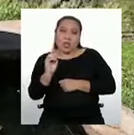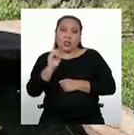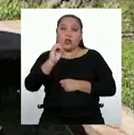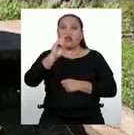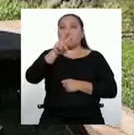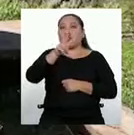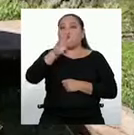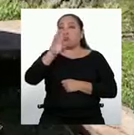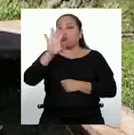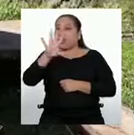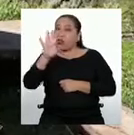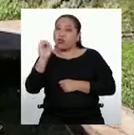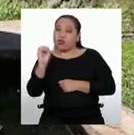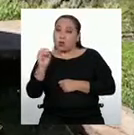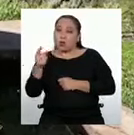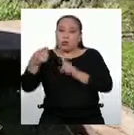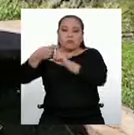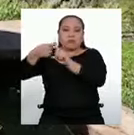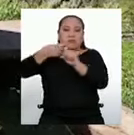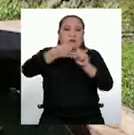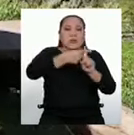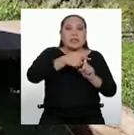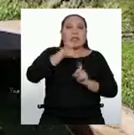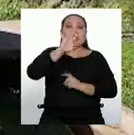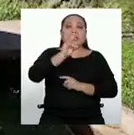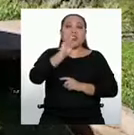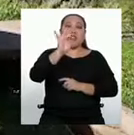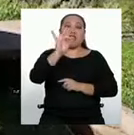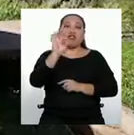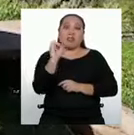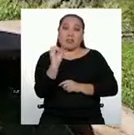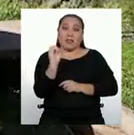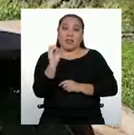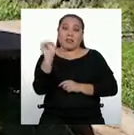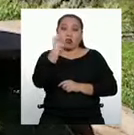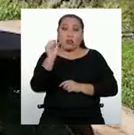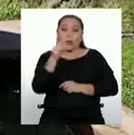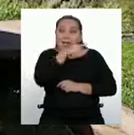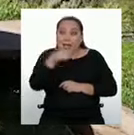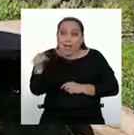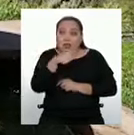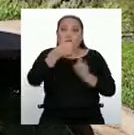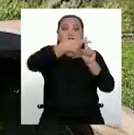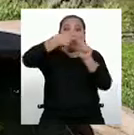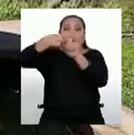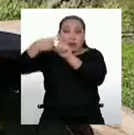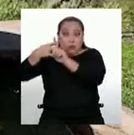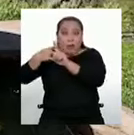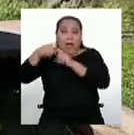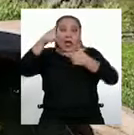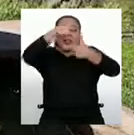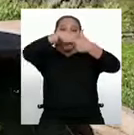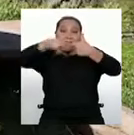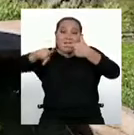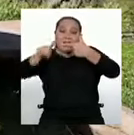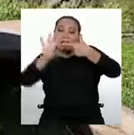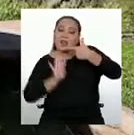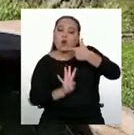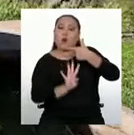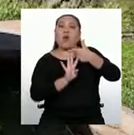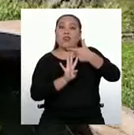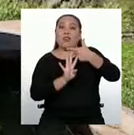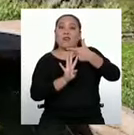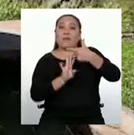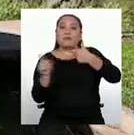250 y al sumar me dieron 780 soles. Y he tenido que dividir entre cuatro y me